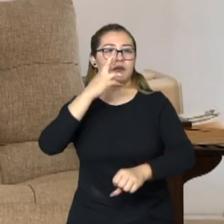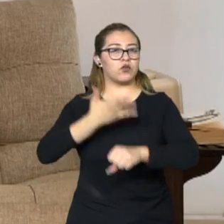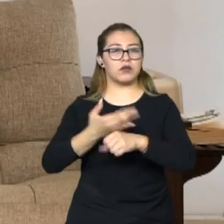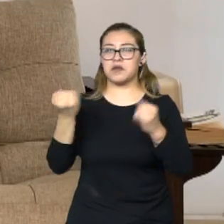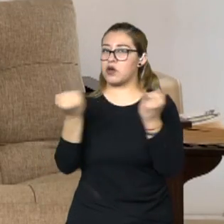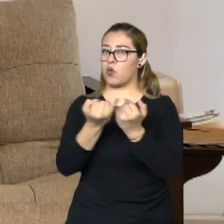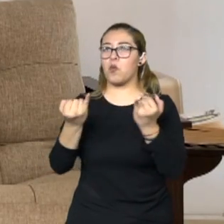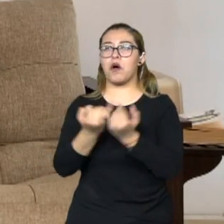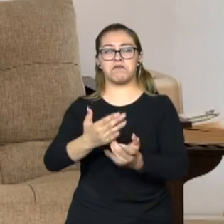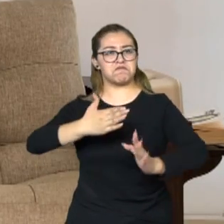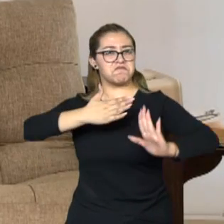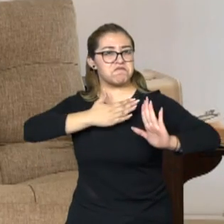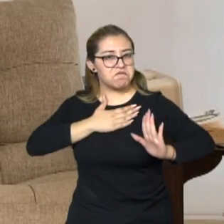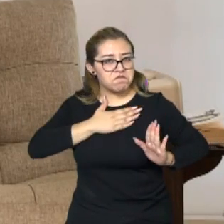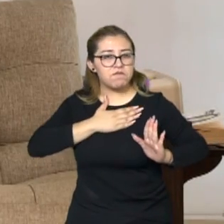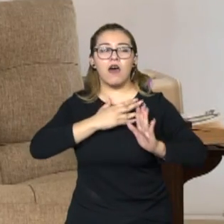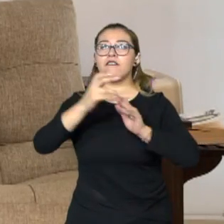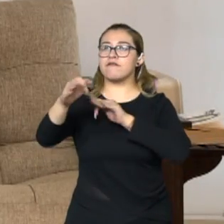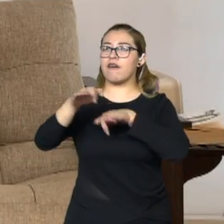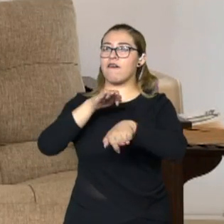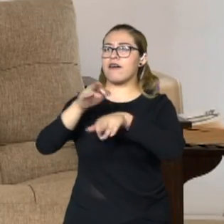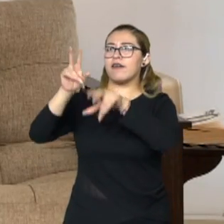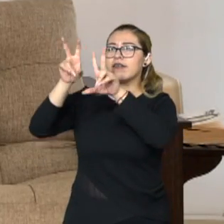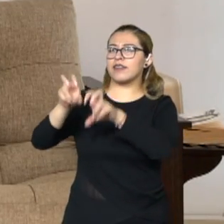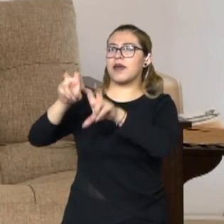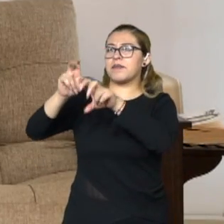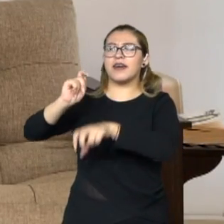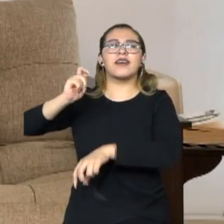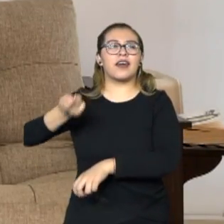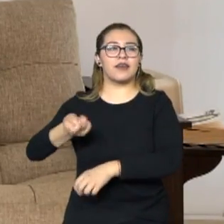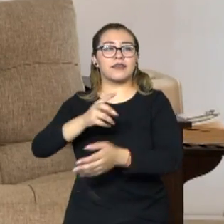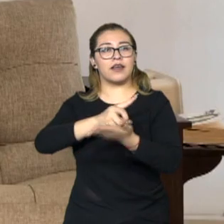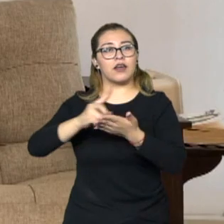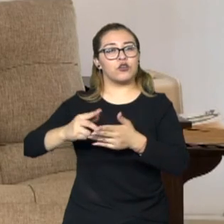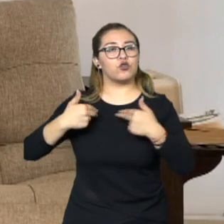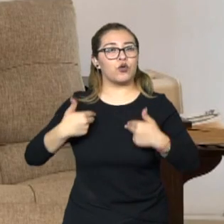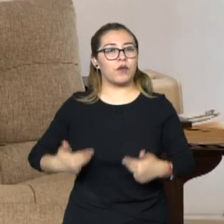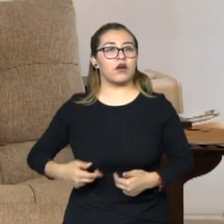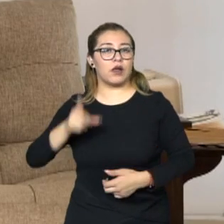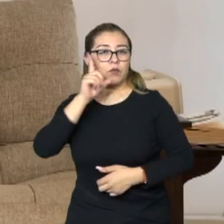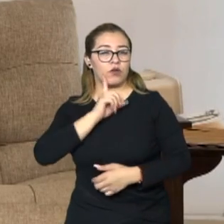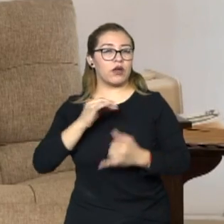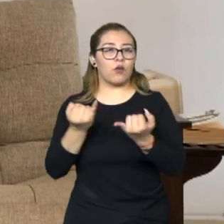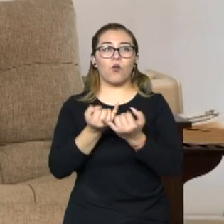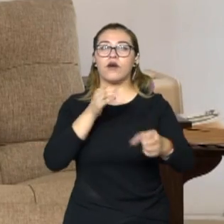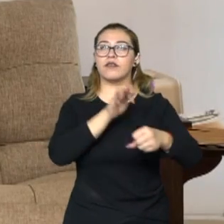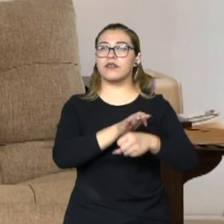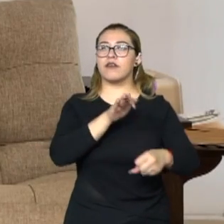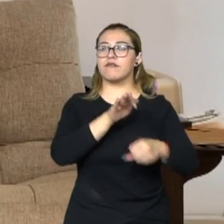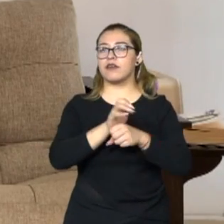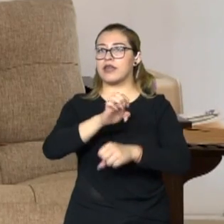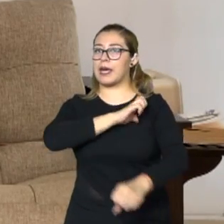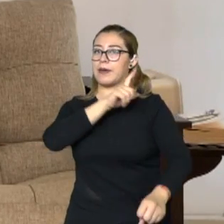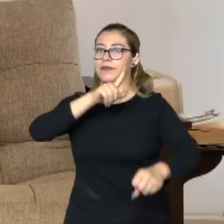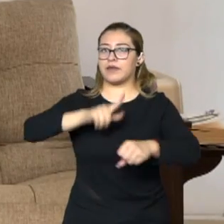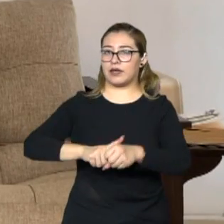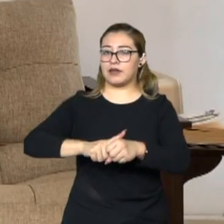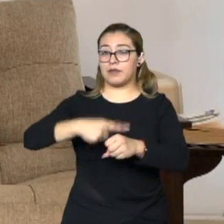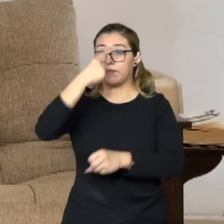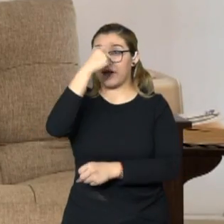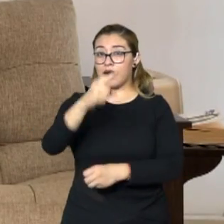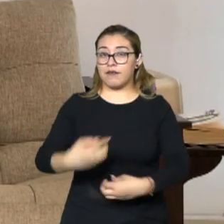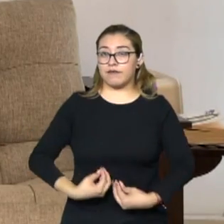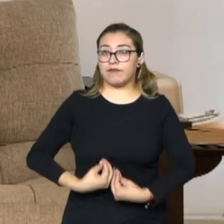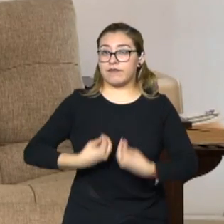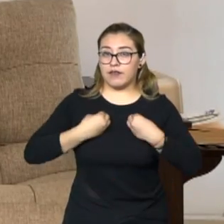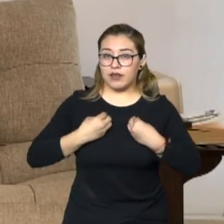el tema de los derechos humanos de las mujeres y la defensa específicamente de la vida de las mujeres.